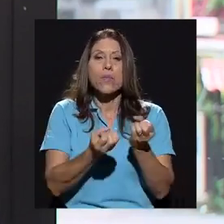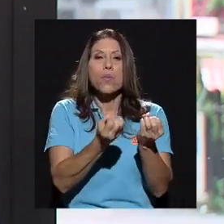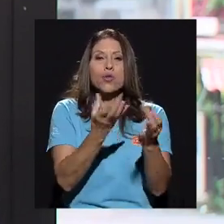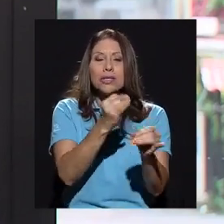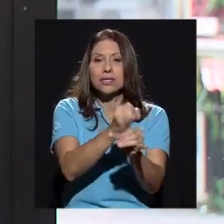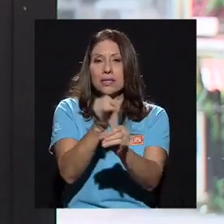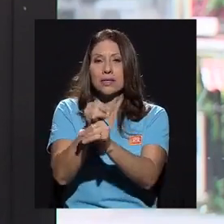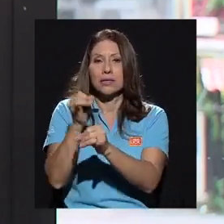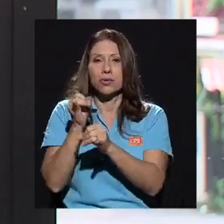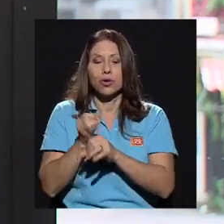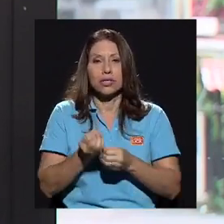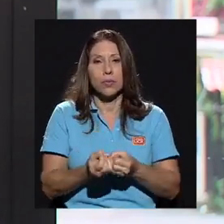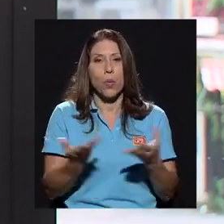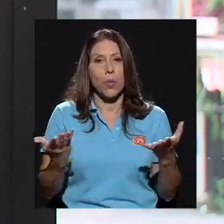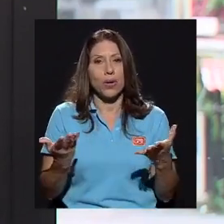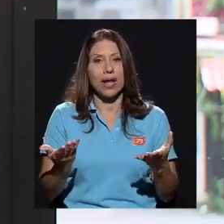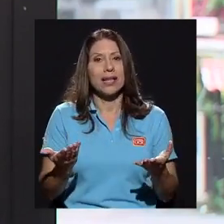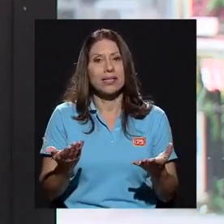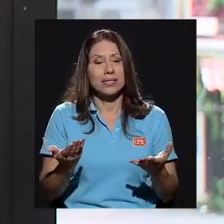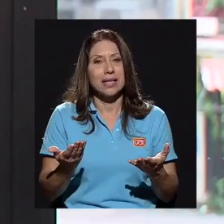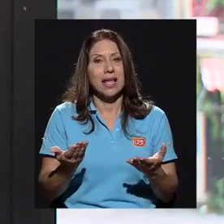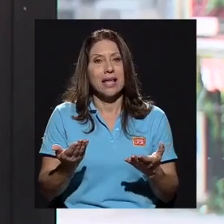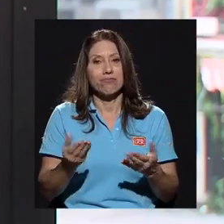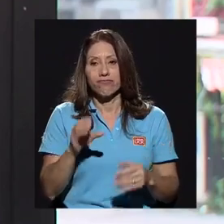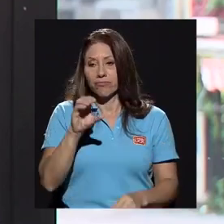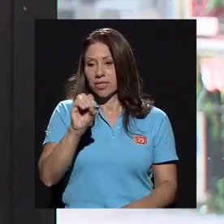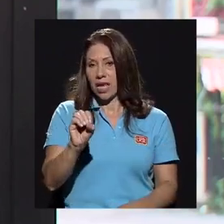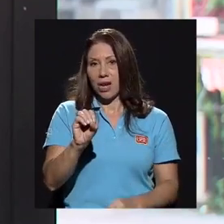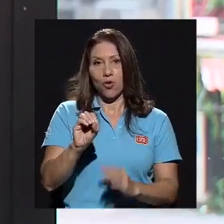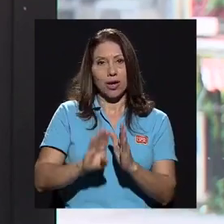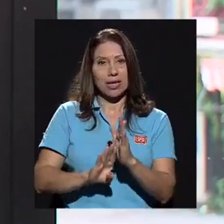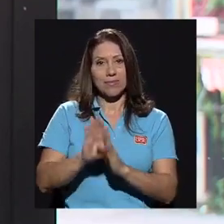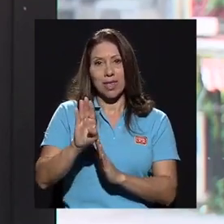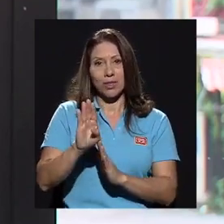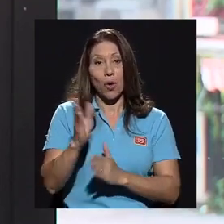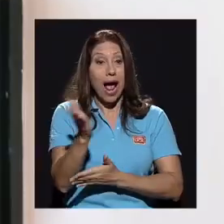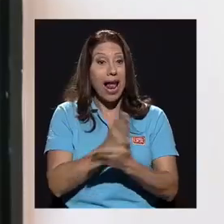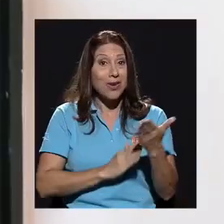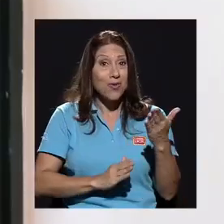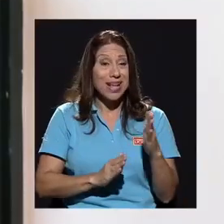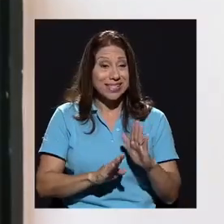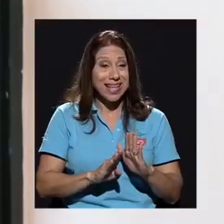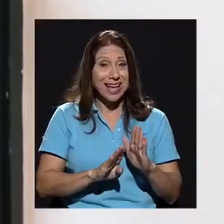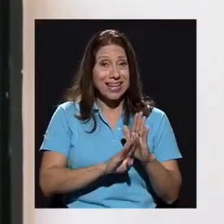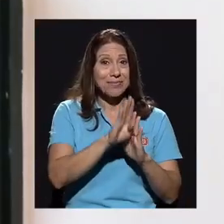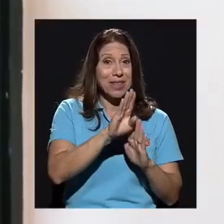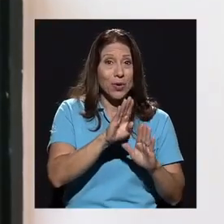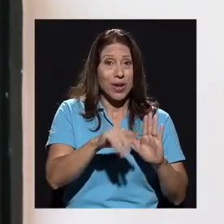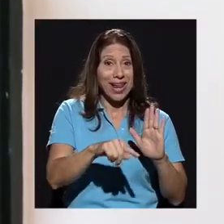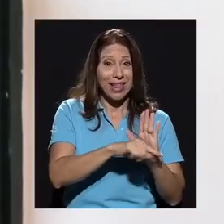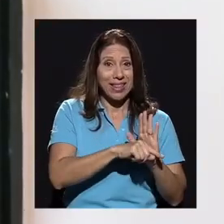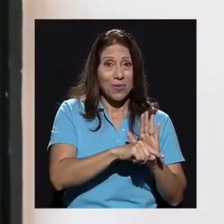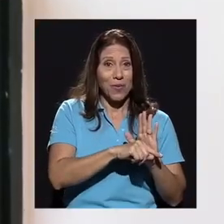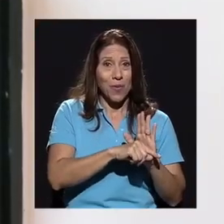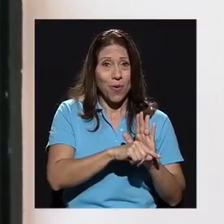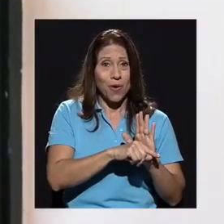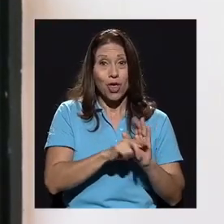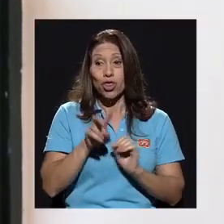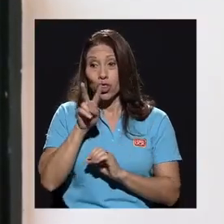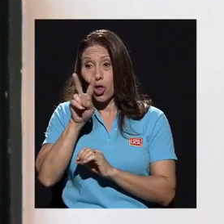públicas han tenido crecimiento cero, inclusive algunas crecimiento negativo. Las dos que han tenido crecimiento